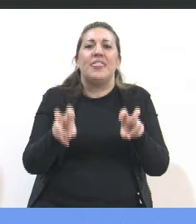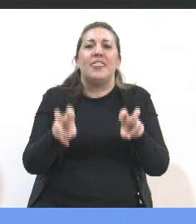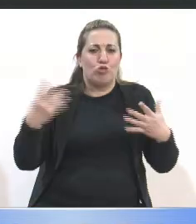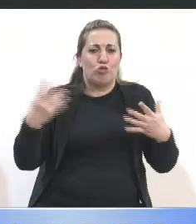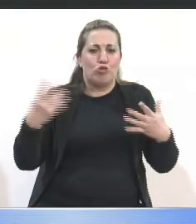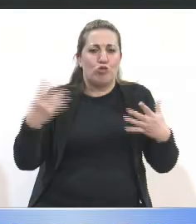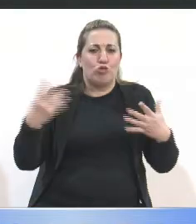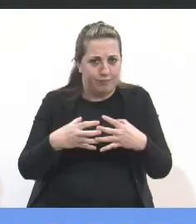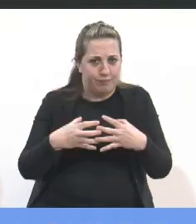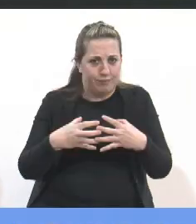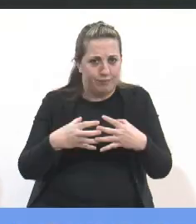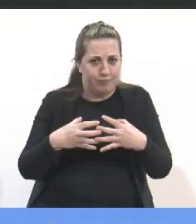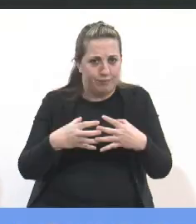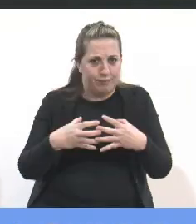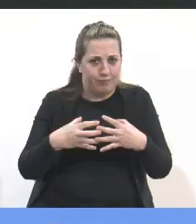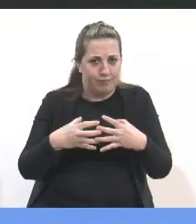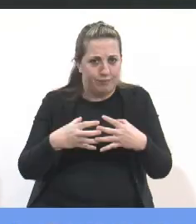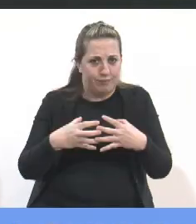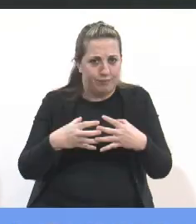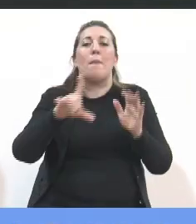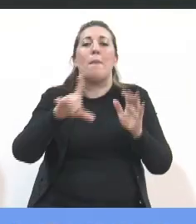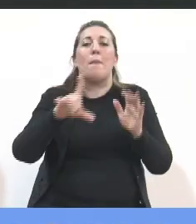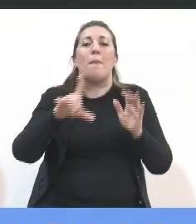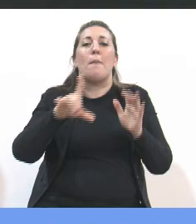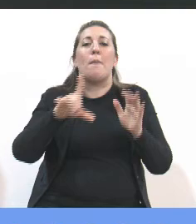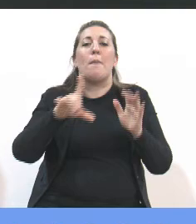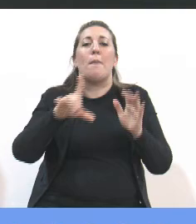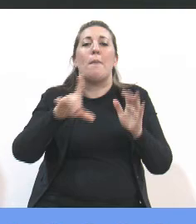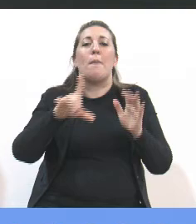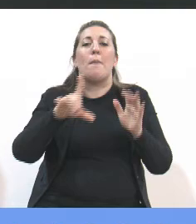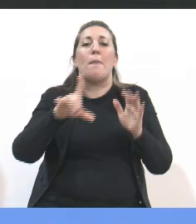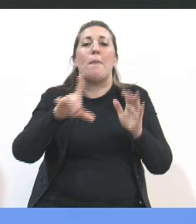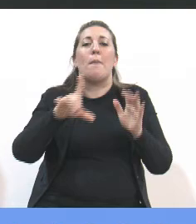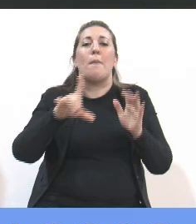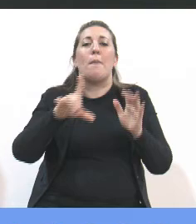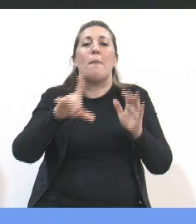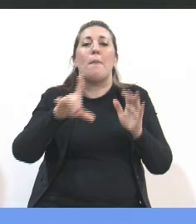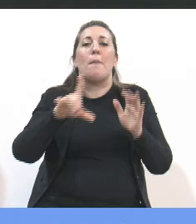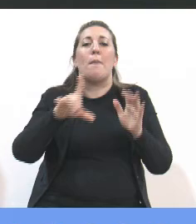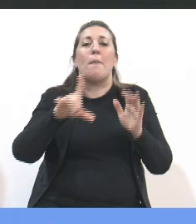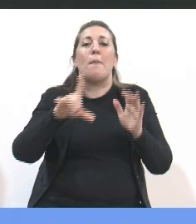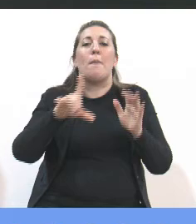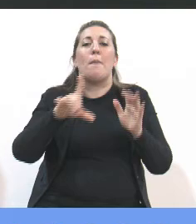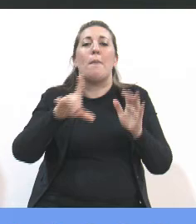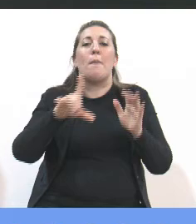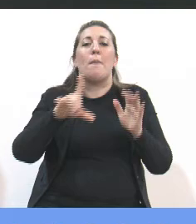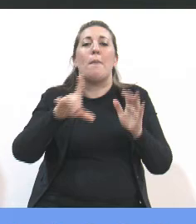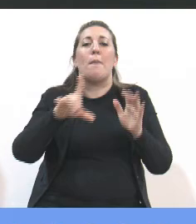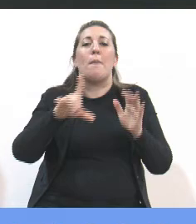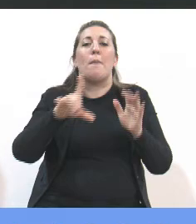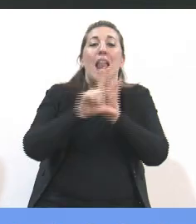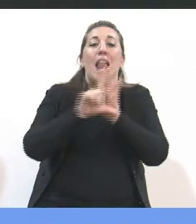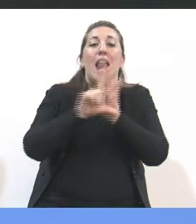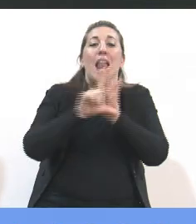Hasta hoy lo que está legislado ha sido la tipificación como un delito, pero todo lo que está legislado es post-delictual.